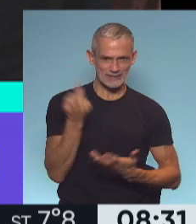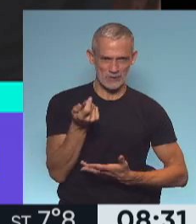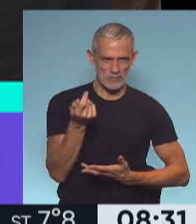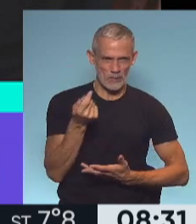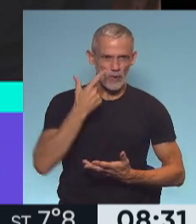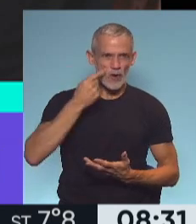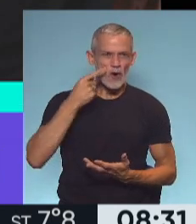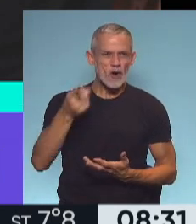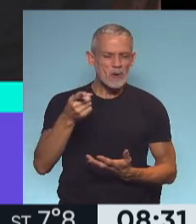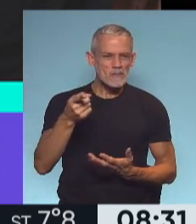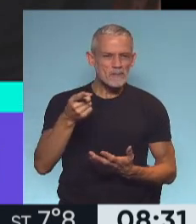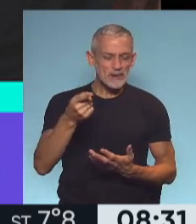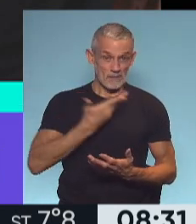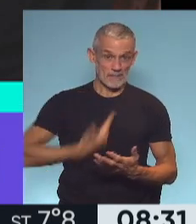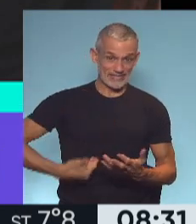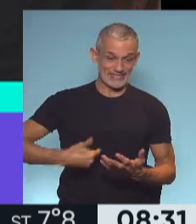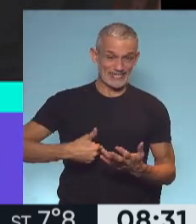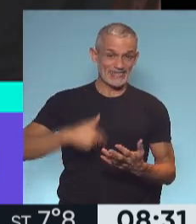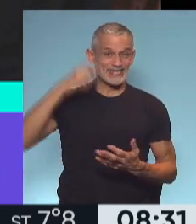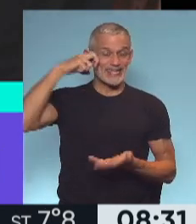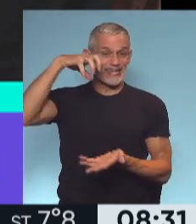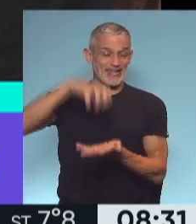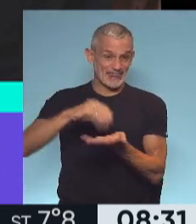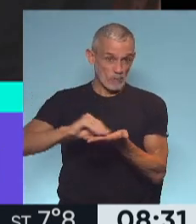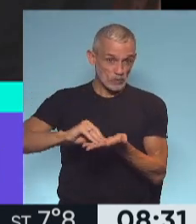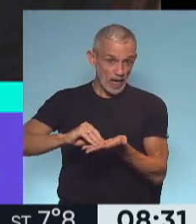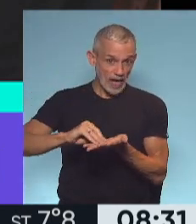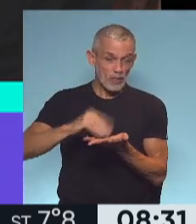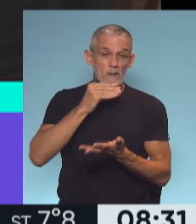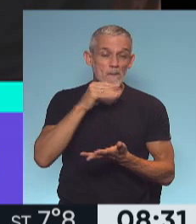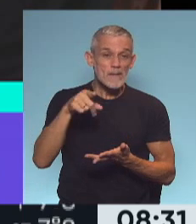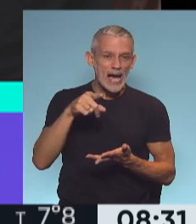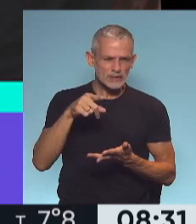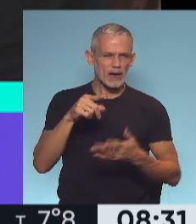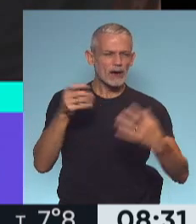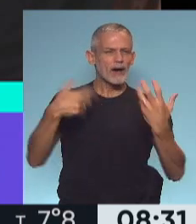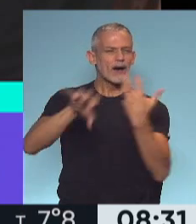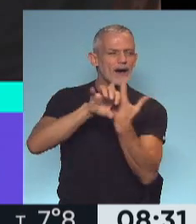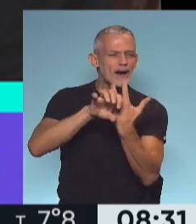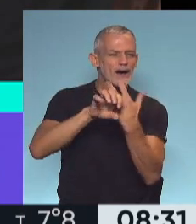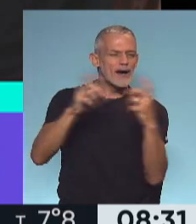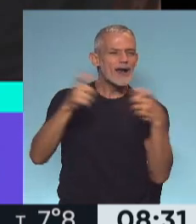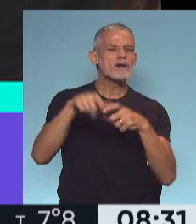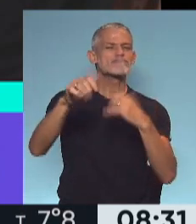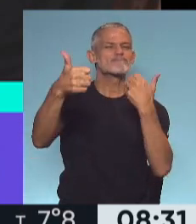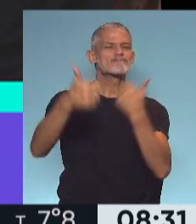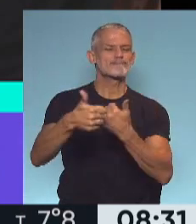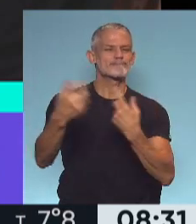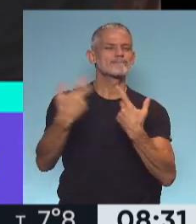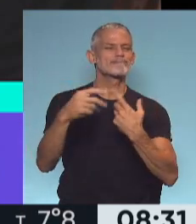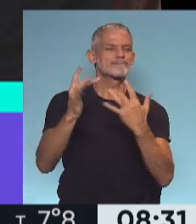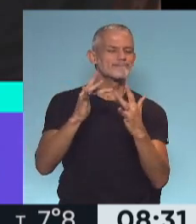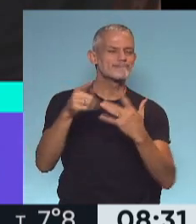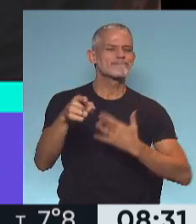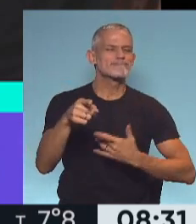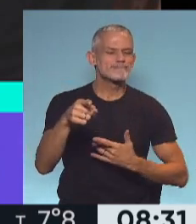tiempo el presidente de la Cámara de Diputados, Sergio Massa, mantuvo una reunión por Zoom con él y por lo